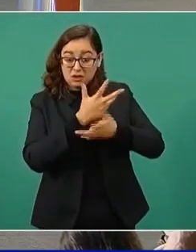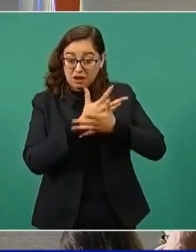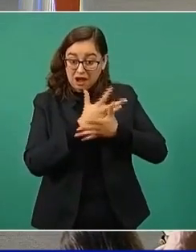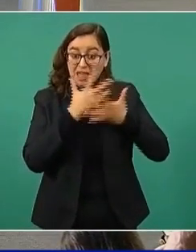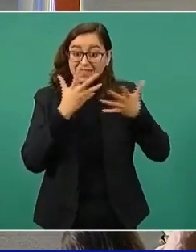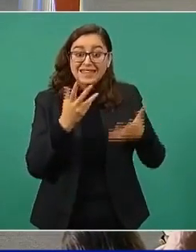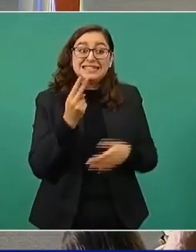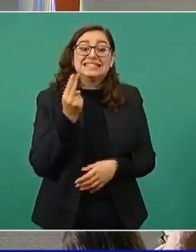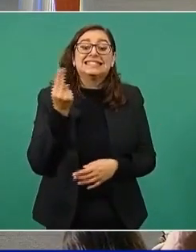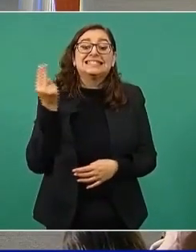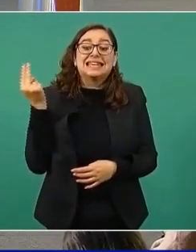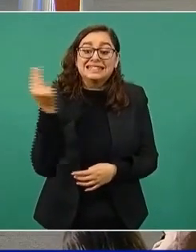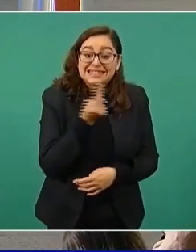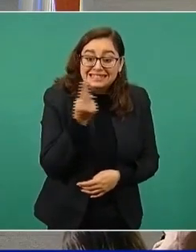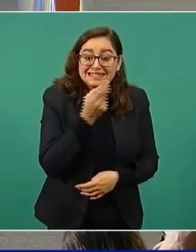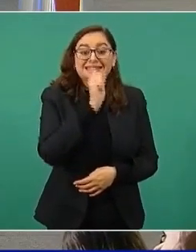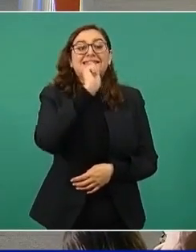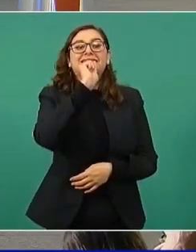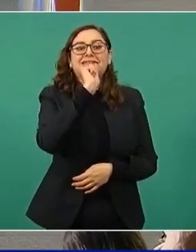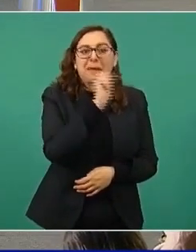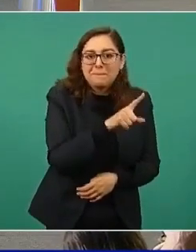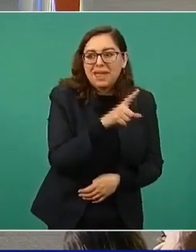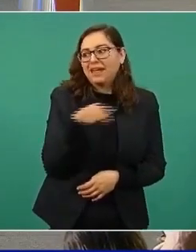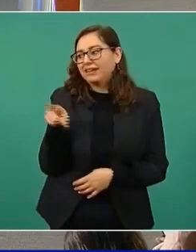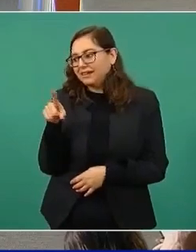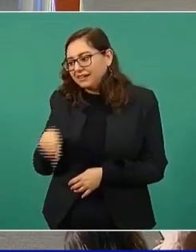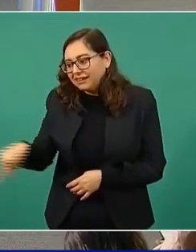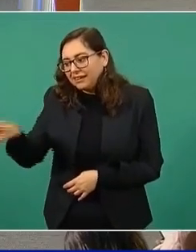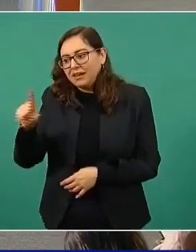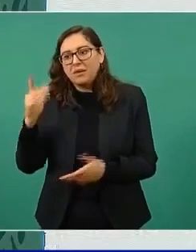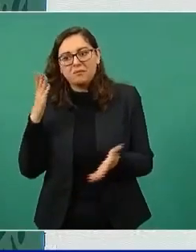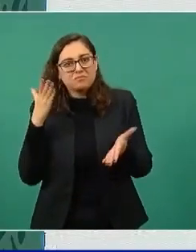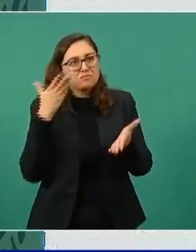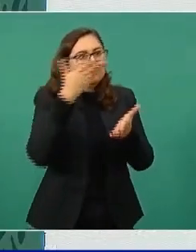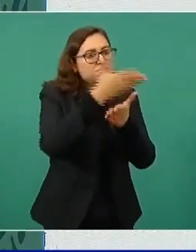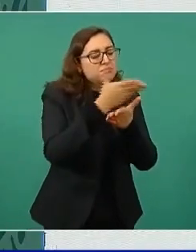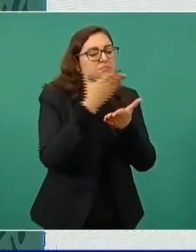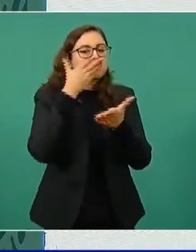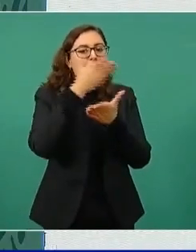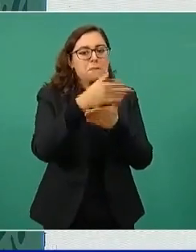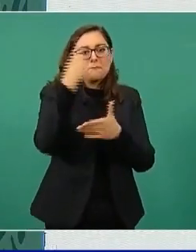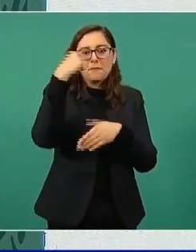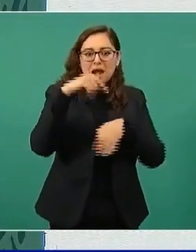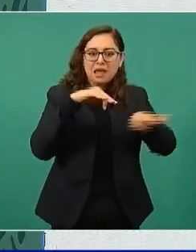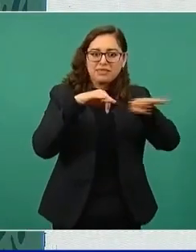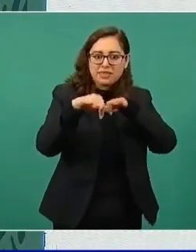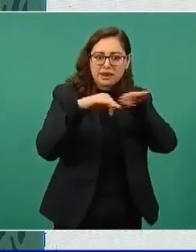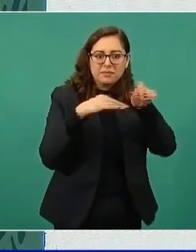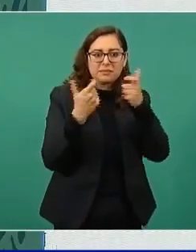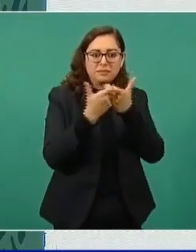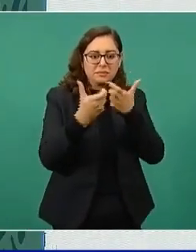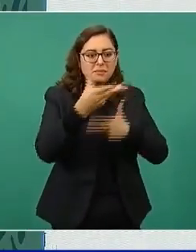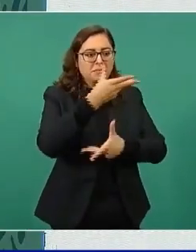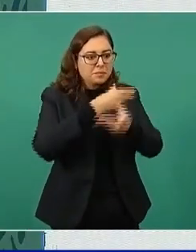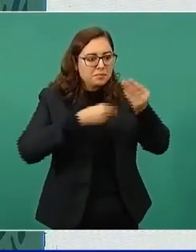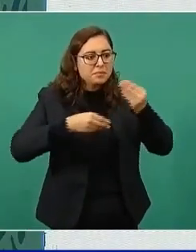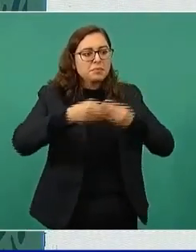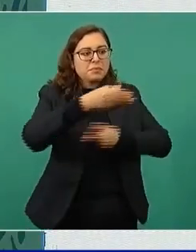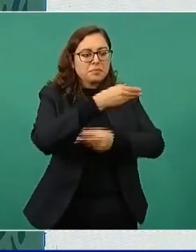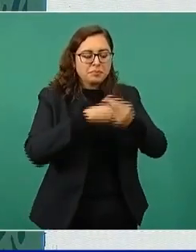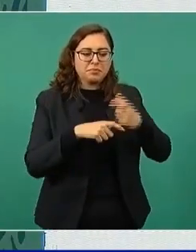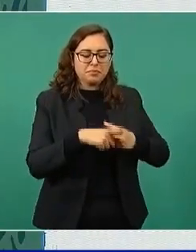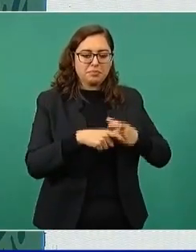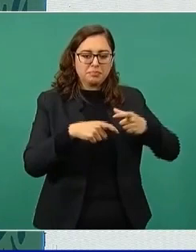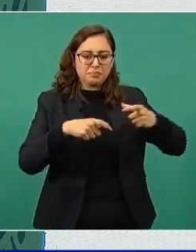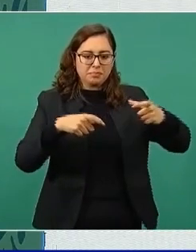requiere de fuerza de trabajo adicional para impulsar su crecimiento económico, fortalecer su